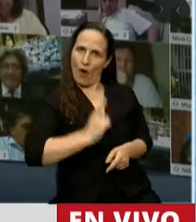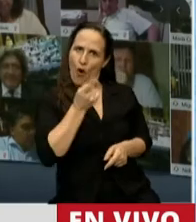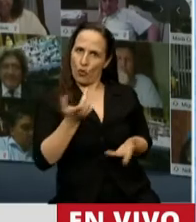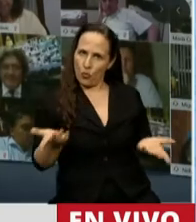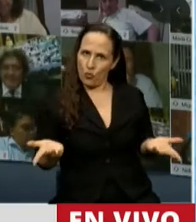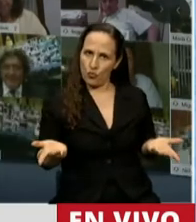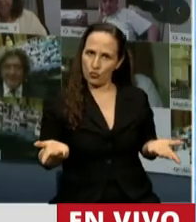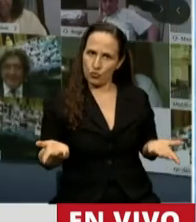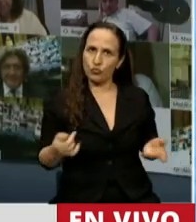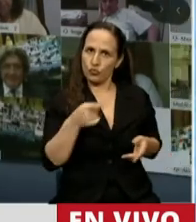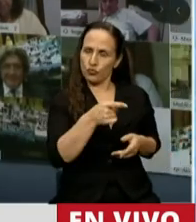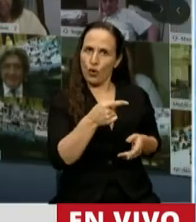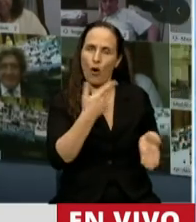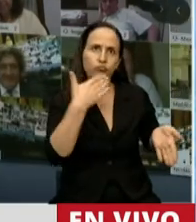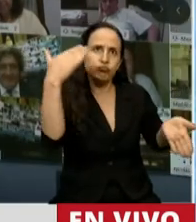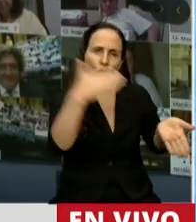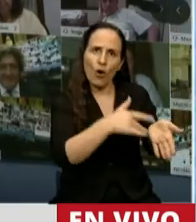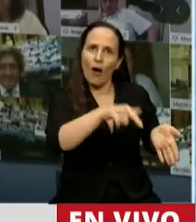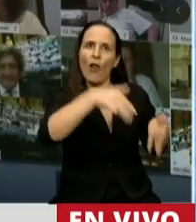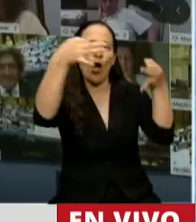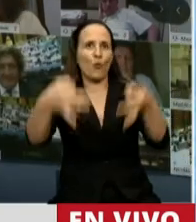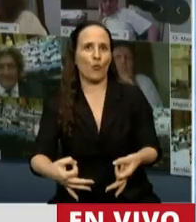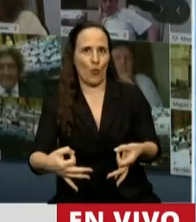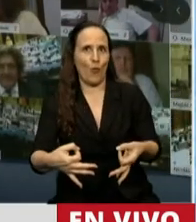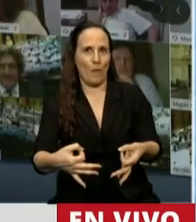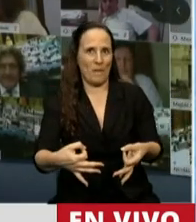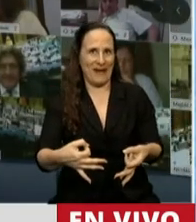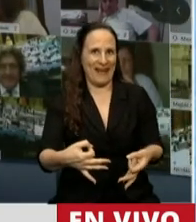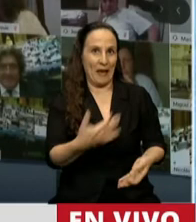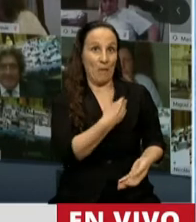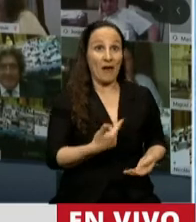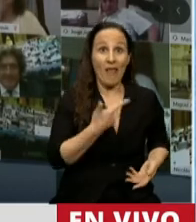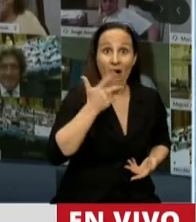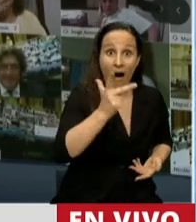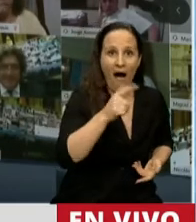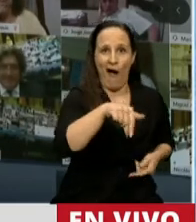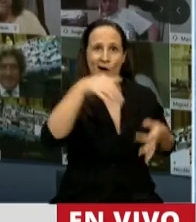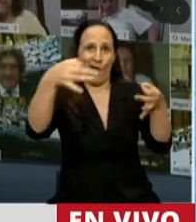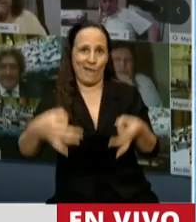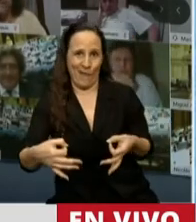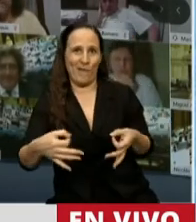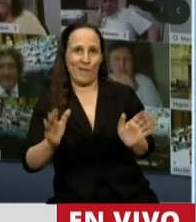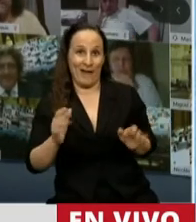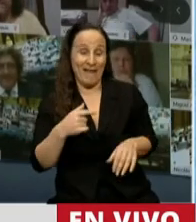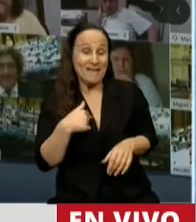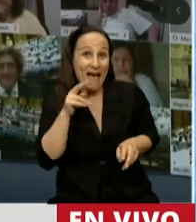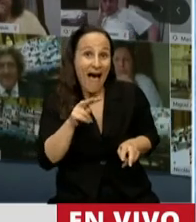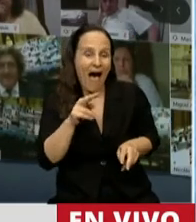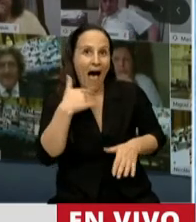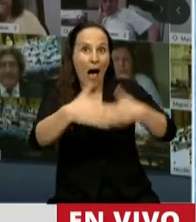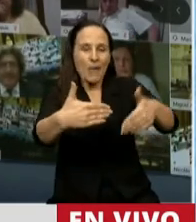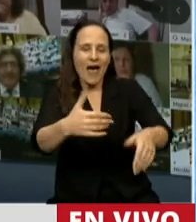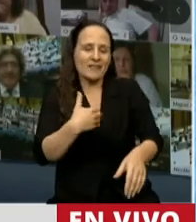honrando ese compromiso y el valor de la palabra empeñada. Emocionan realmente los